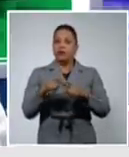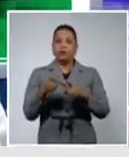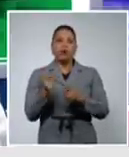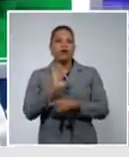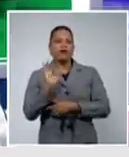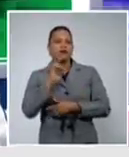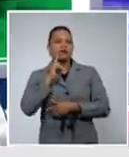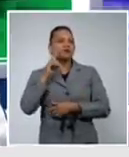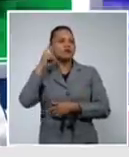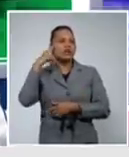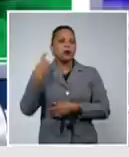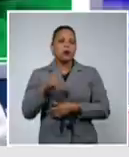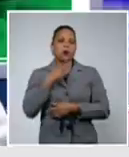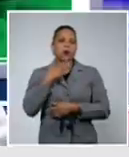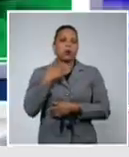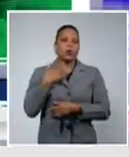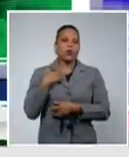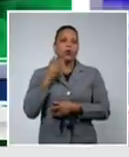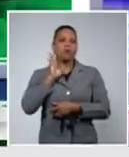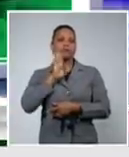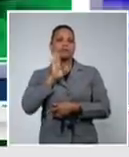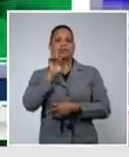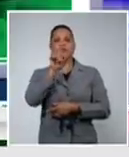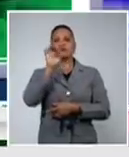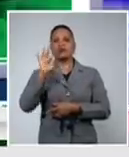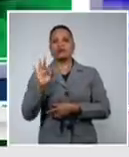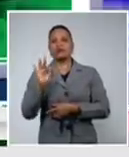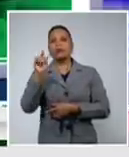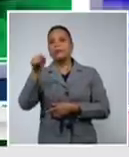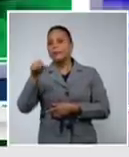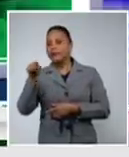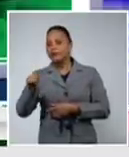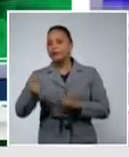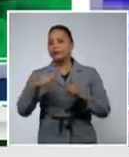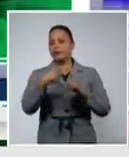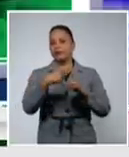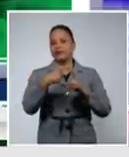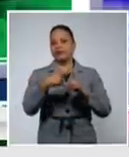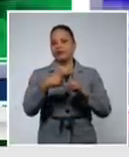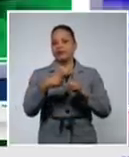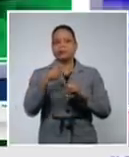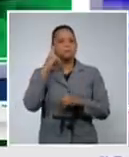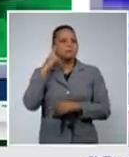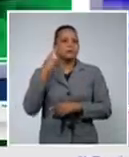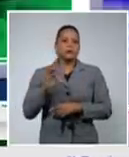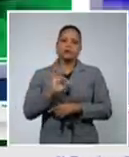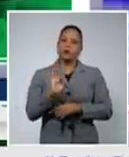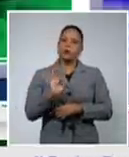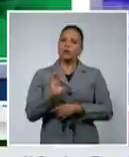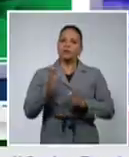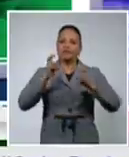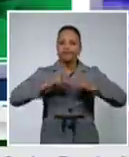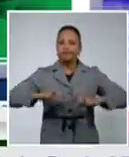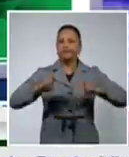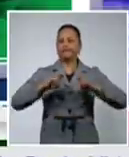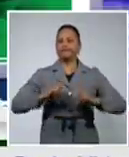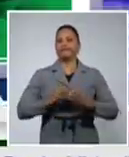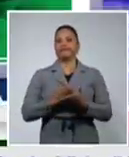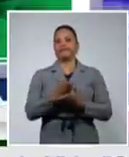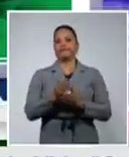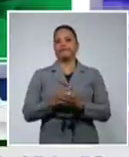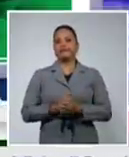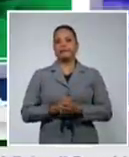fuente de infección de 18 de los casos diagnosticados ayer. En el